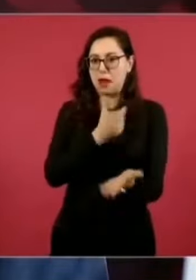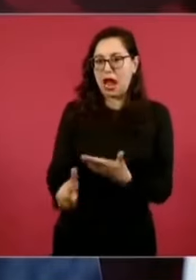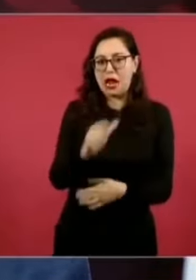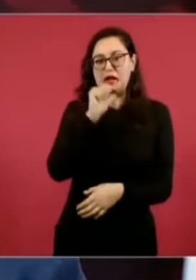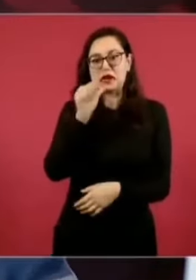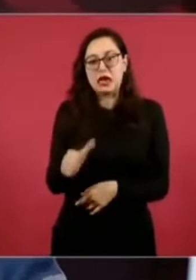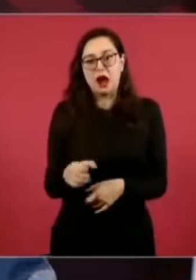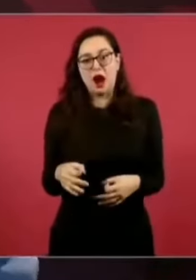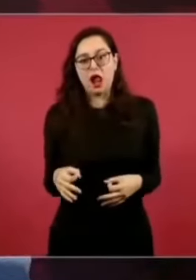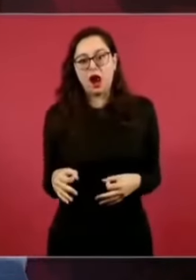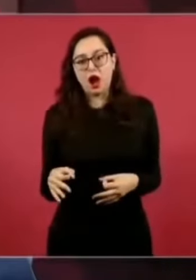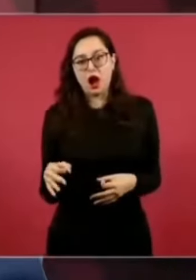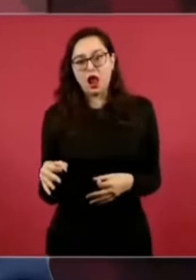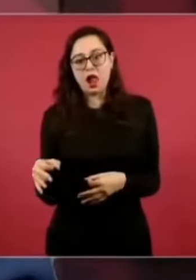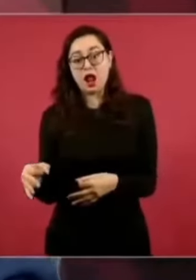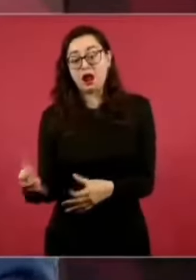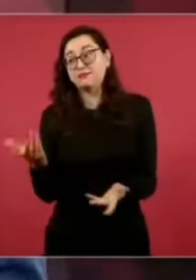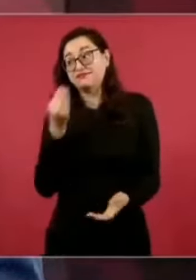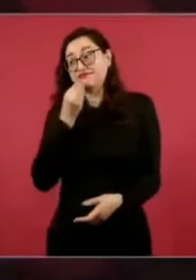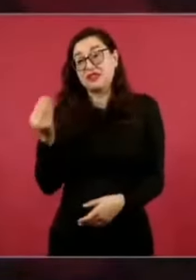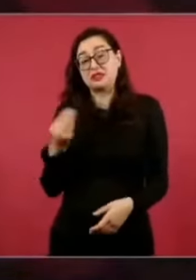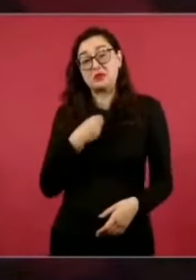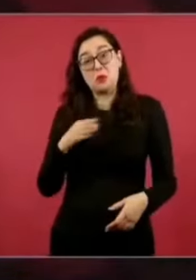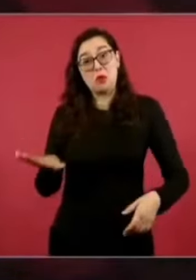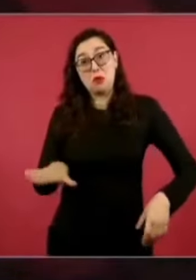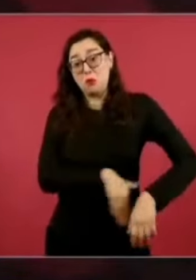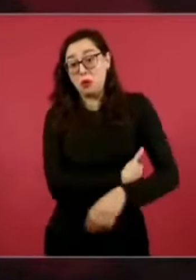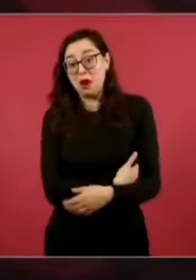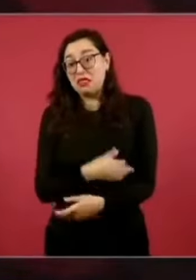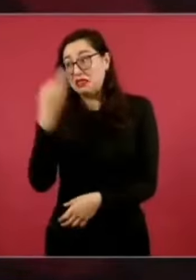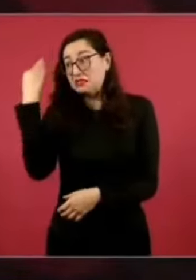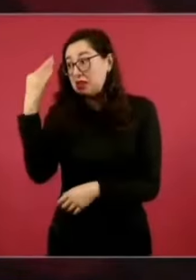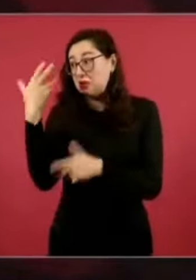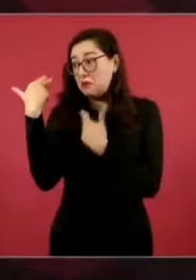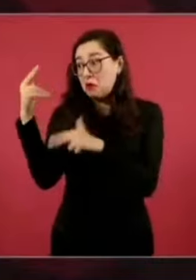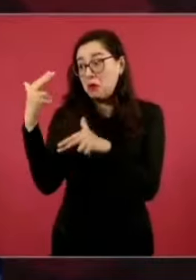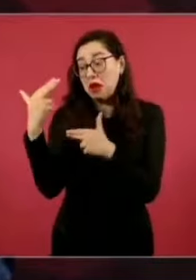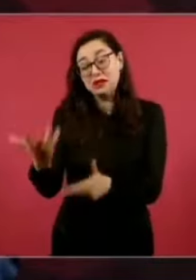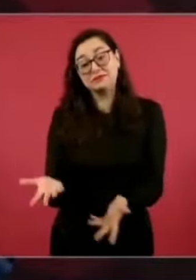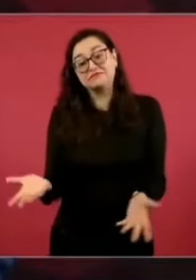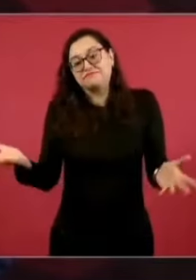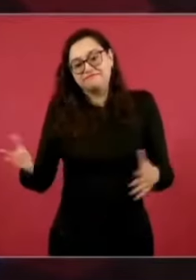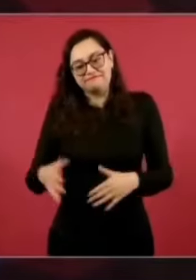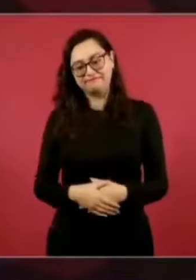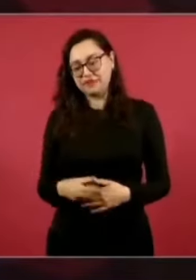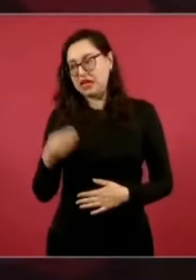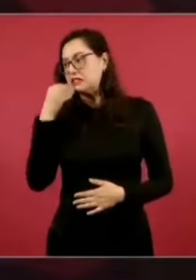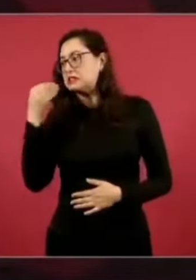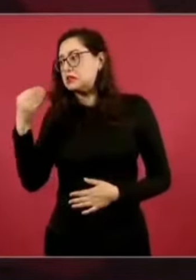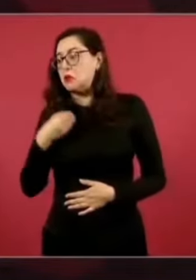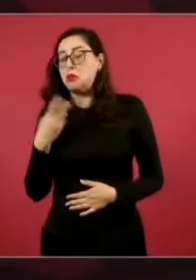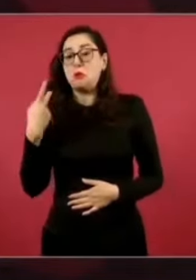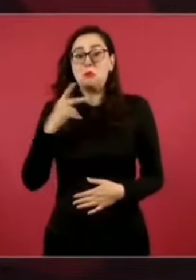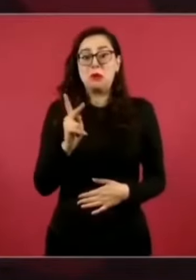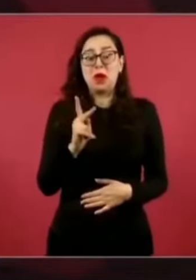pero por lo demás no va a suceder nada,